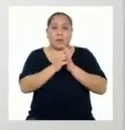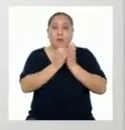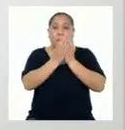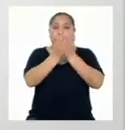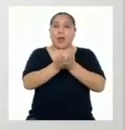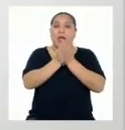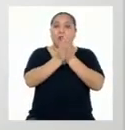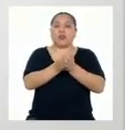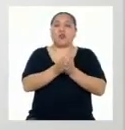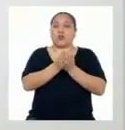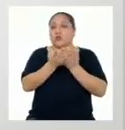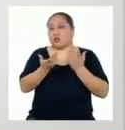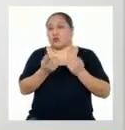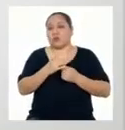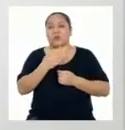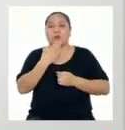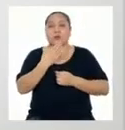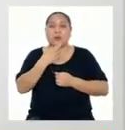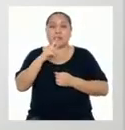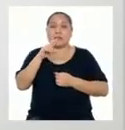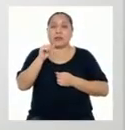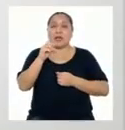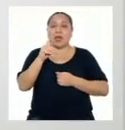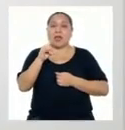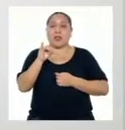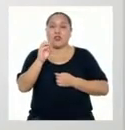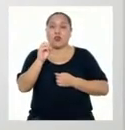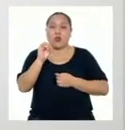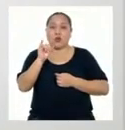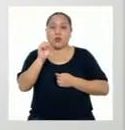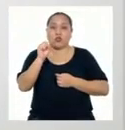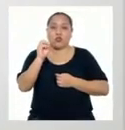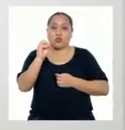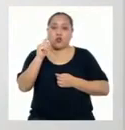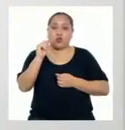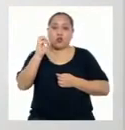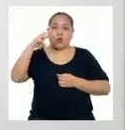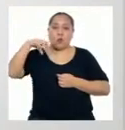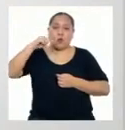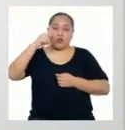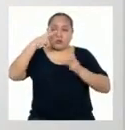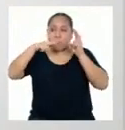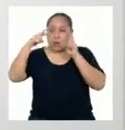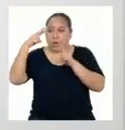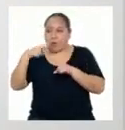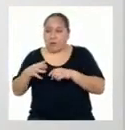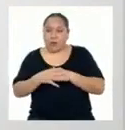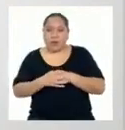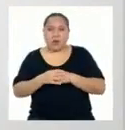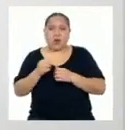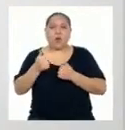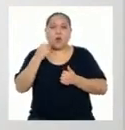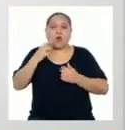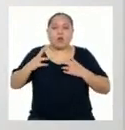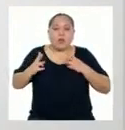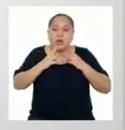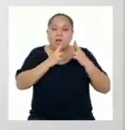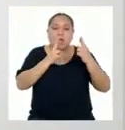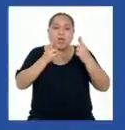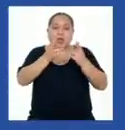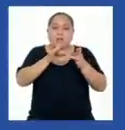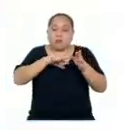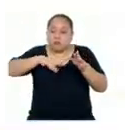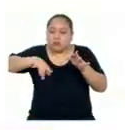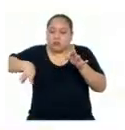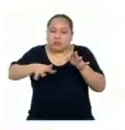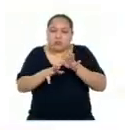Por ejemplo Gracias al uso De radioisótopos Y radiaciones De diversas formas Se pueden detectar Caudales Filtraciones Y